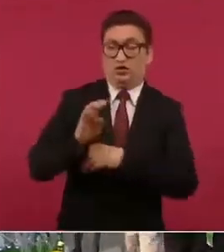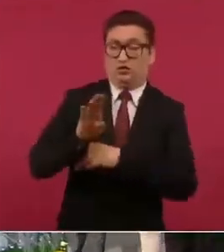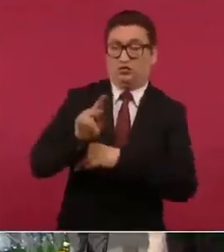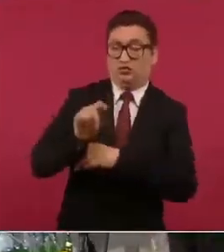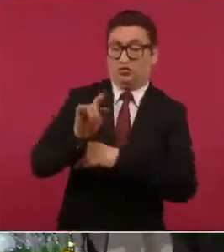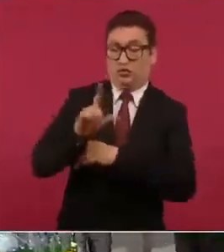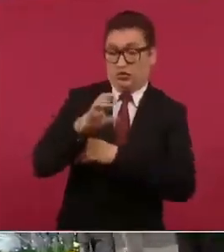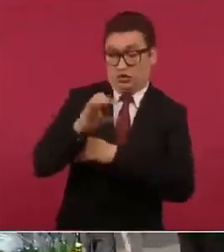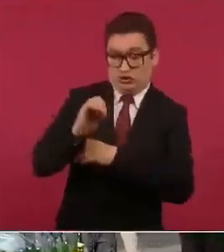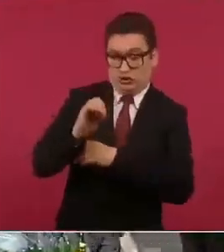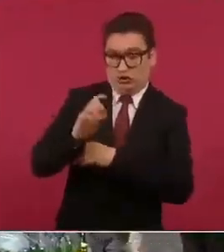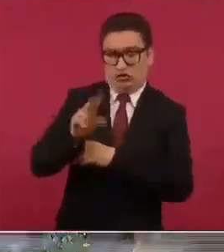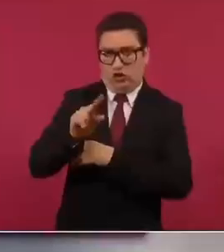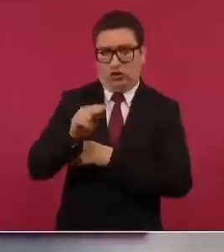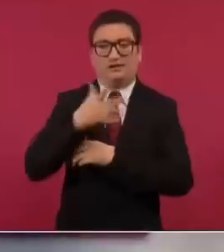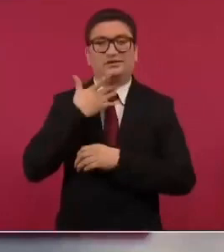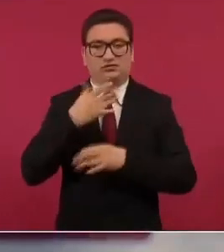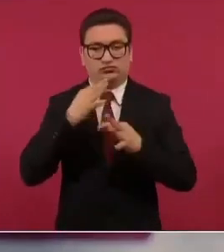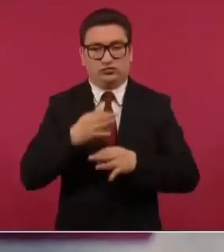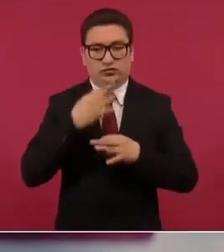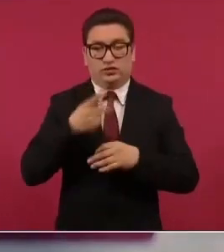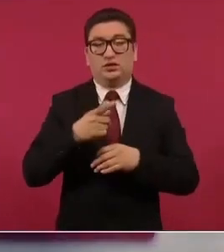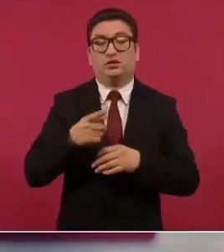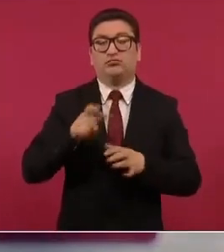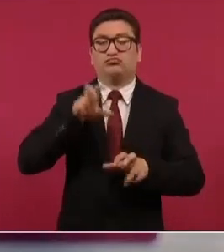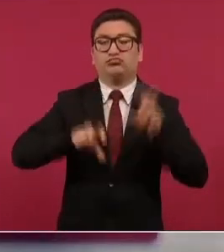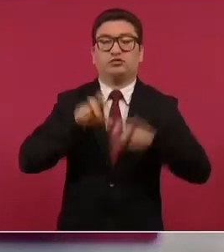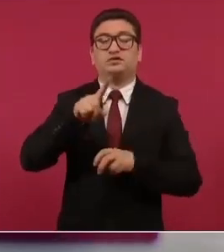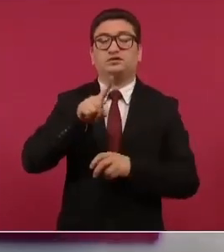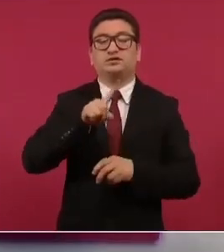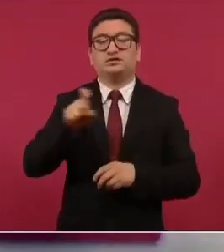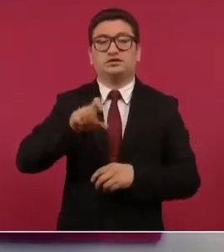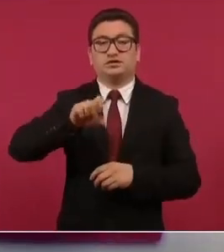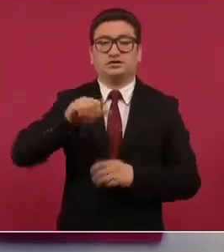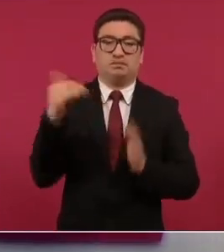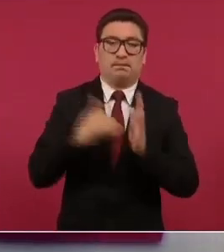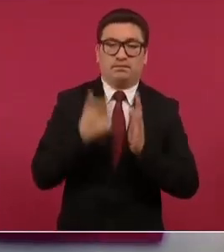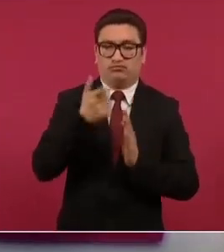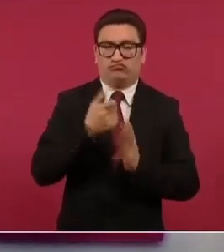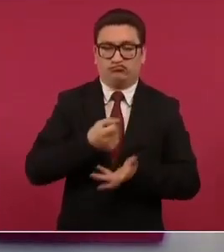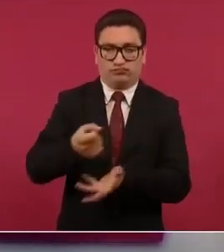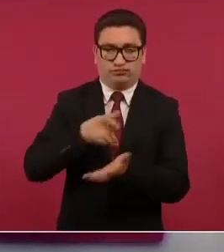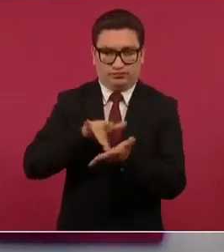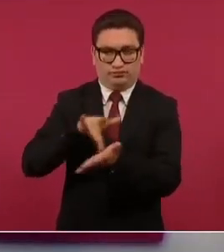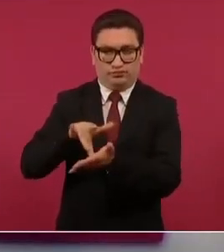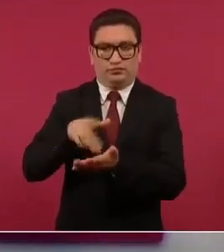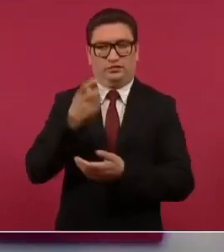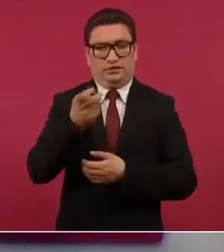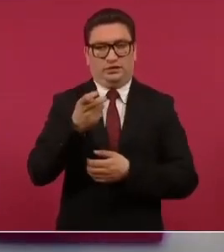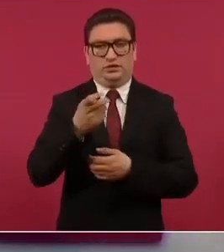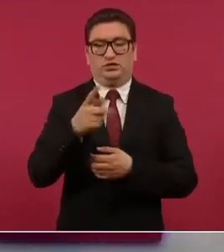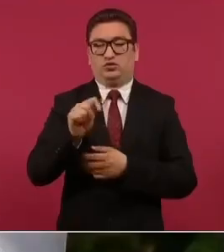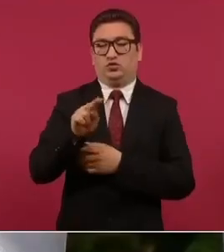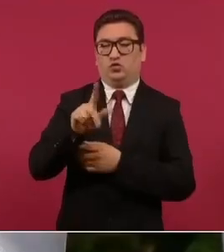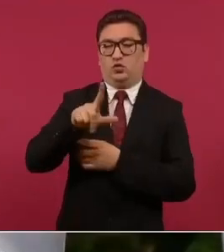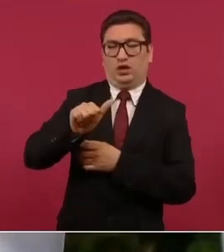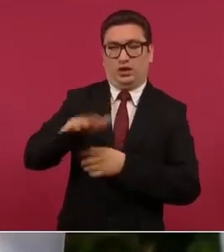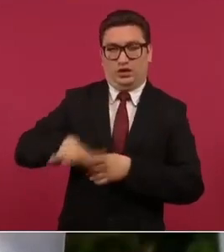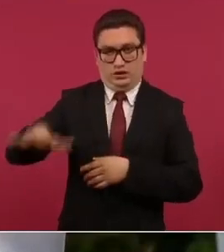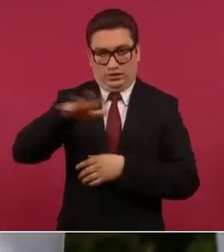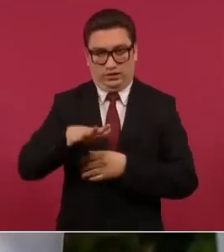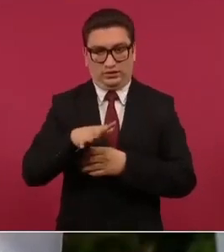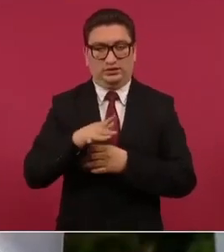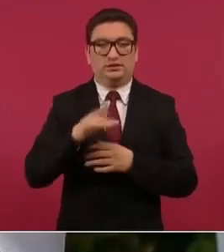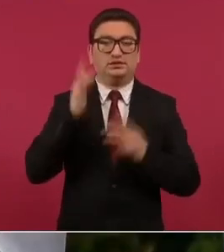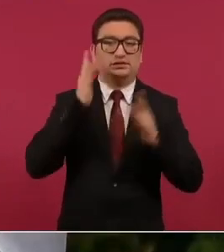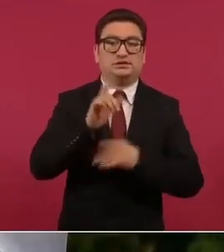con una inversión de 160 mil millones de pesos esto en Tula y